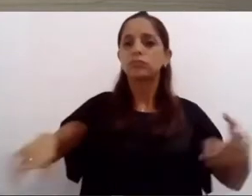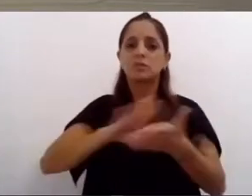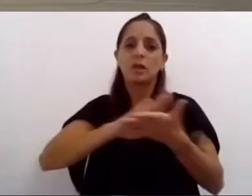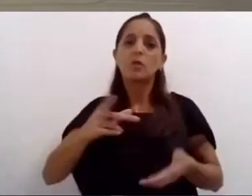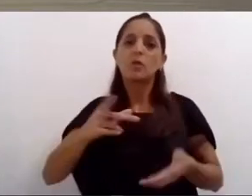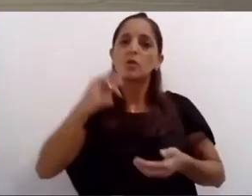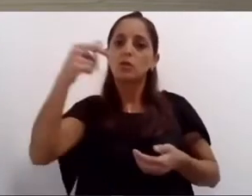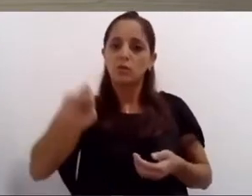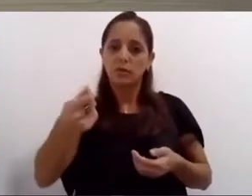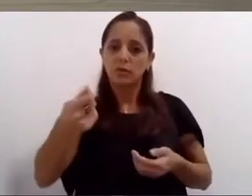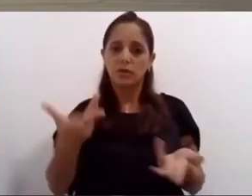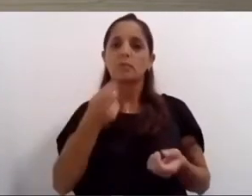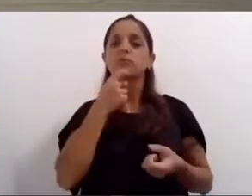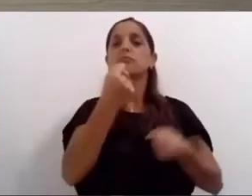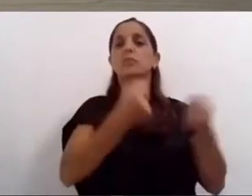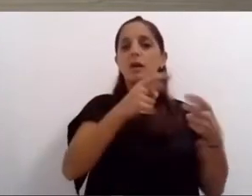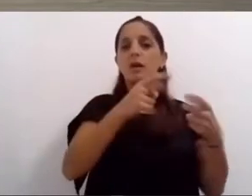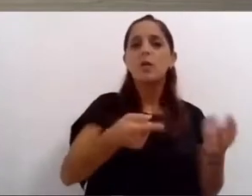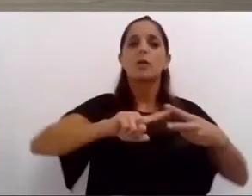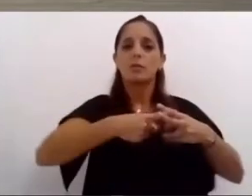en desagües pluviales tapados.